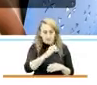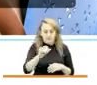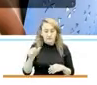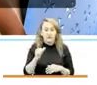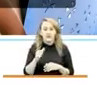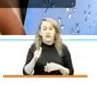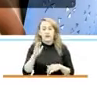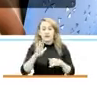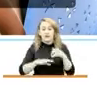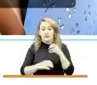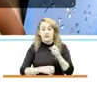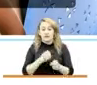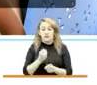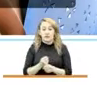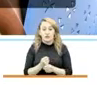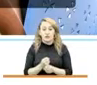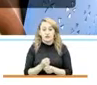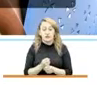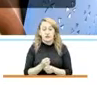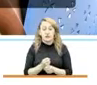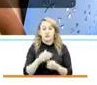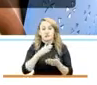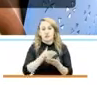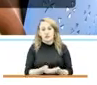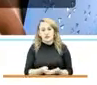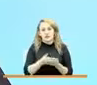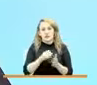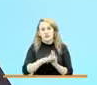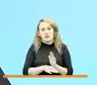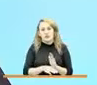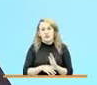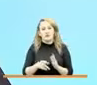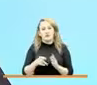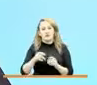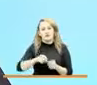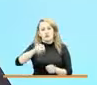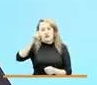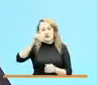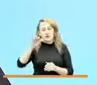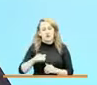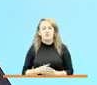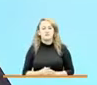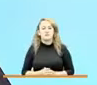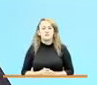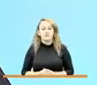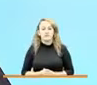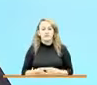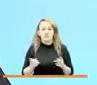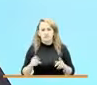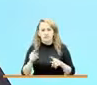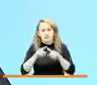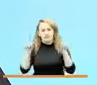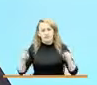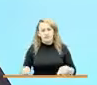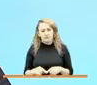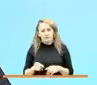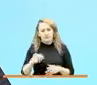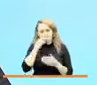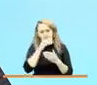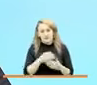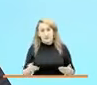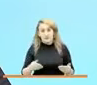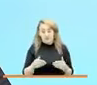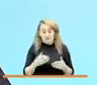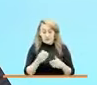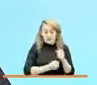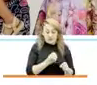5 años con bajo peso y baja talla. Pero nosotros seguimos trabajando también en el marco de infancia, en ese grupo etario que va desde los 6